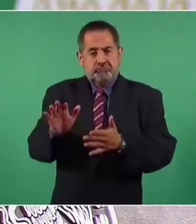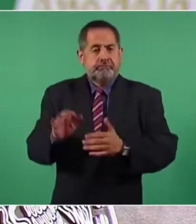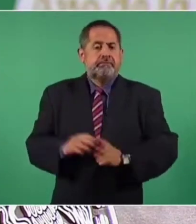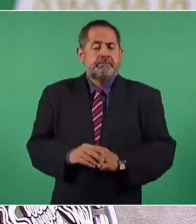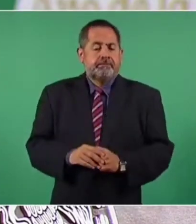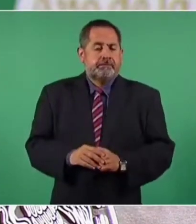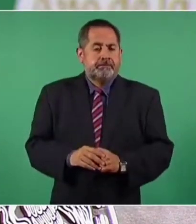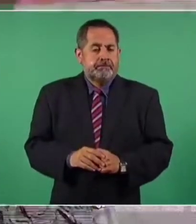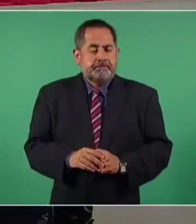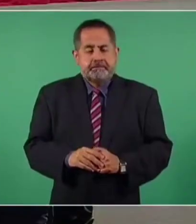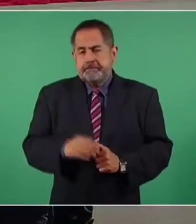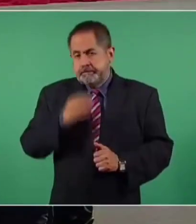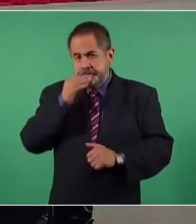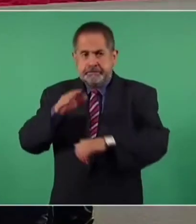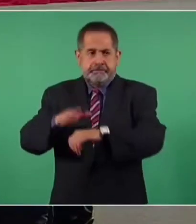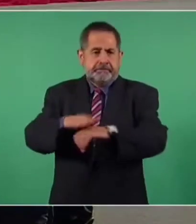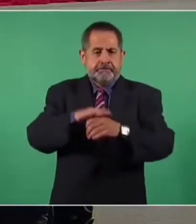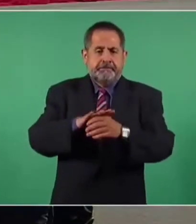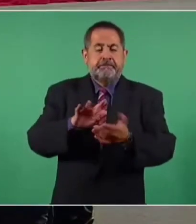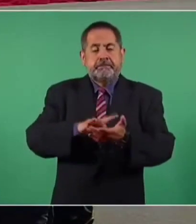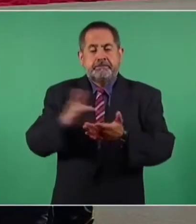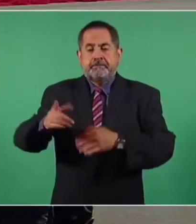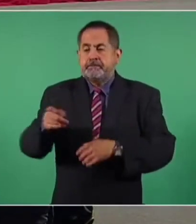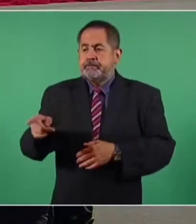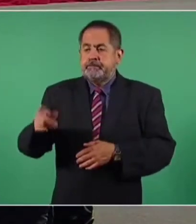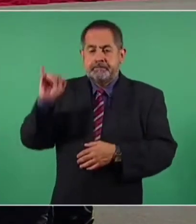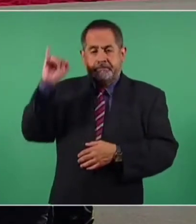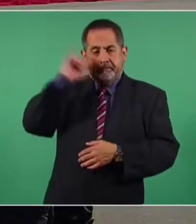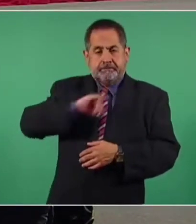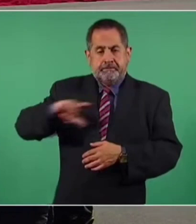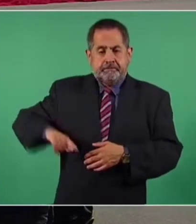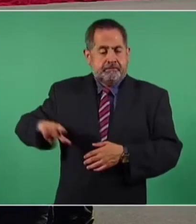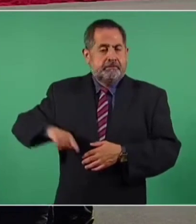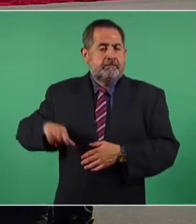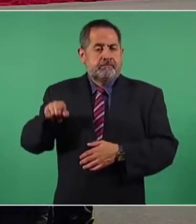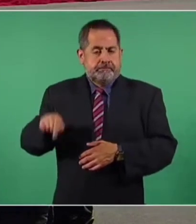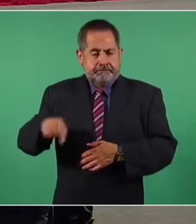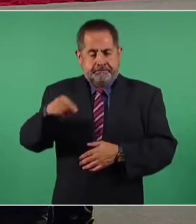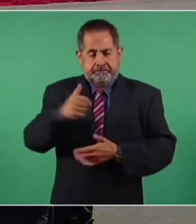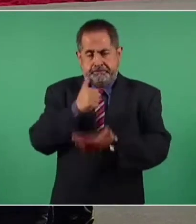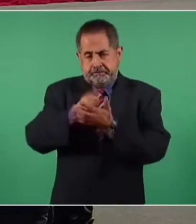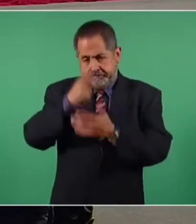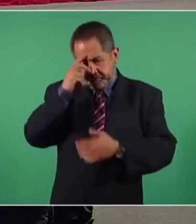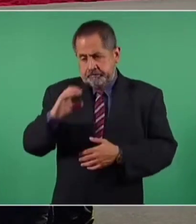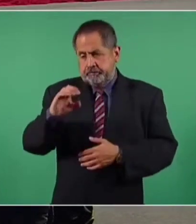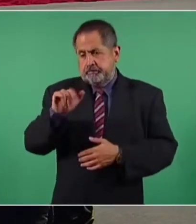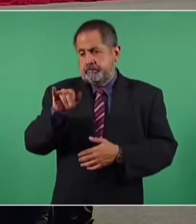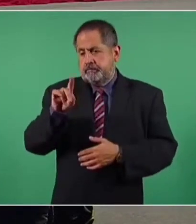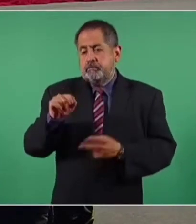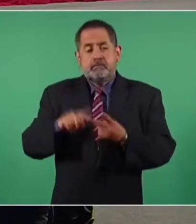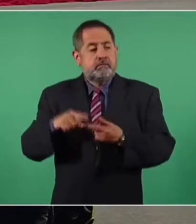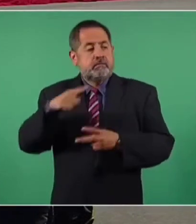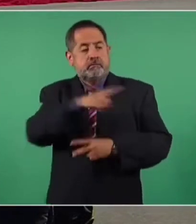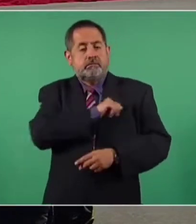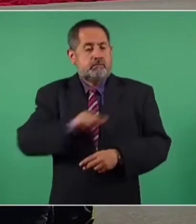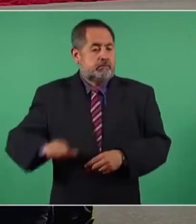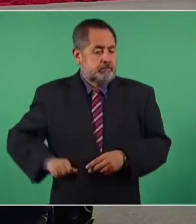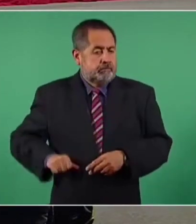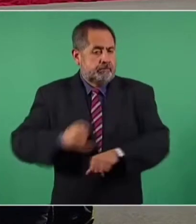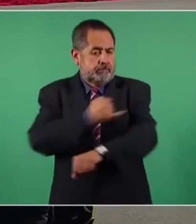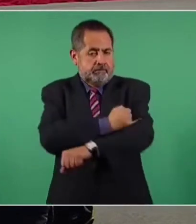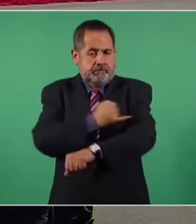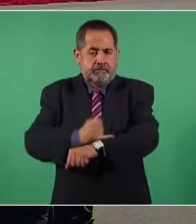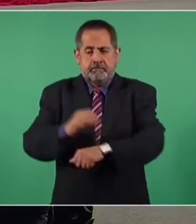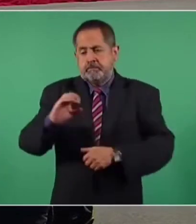Queremos agradecer a la Jefa de Gobierno, Claudia Sheinbaum, y a la Alcaldesa de Iztapalapa, Clara Brugada,